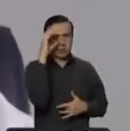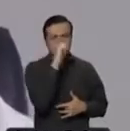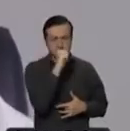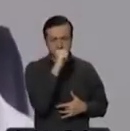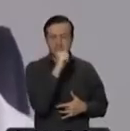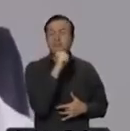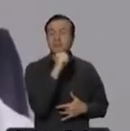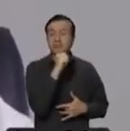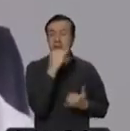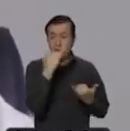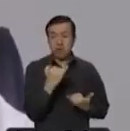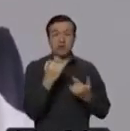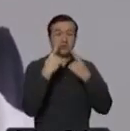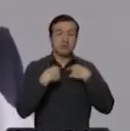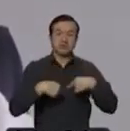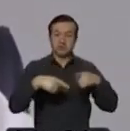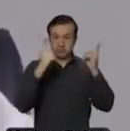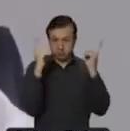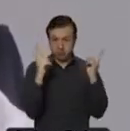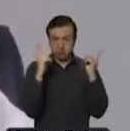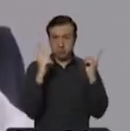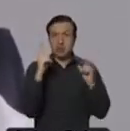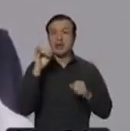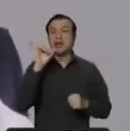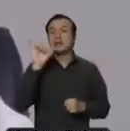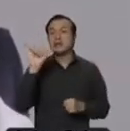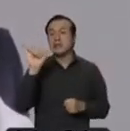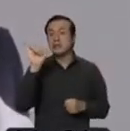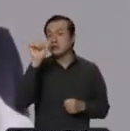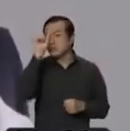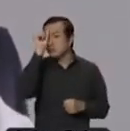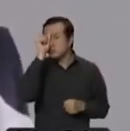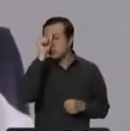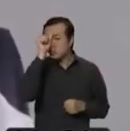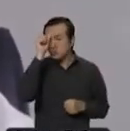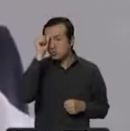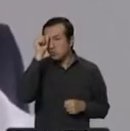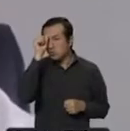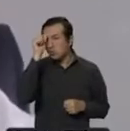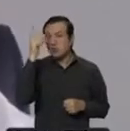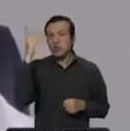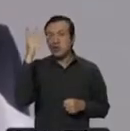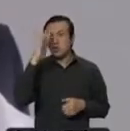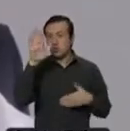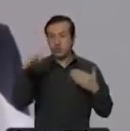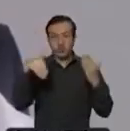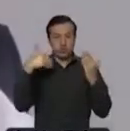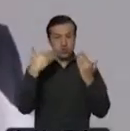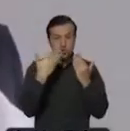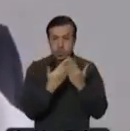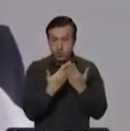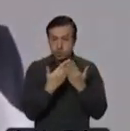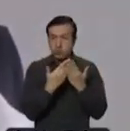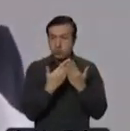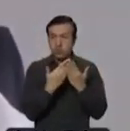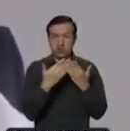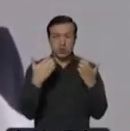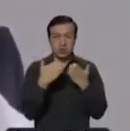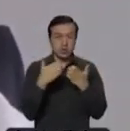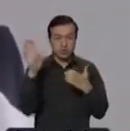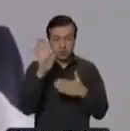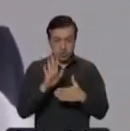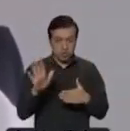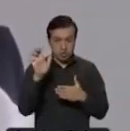reportando. El fin de semana pusimos a trabajar a todos los epidemios del país